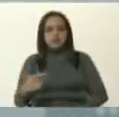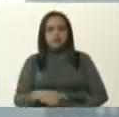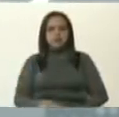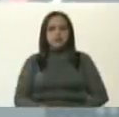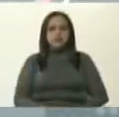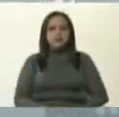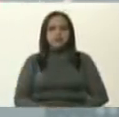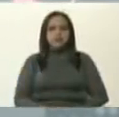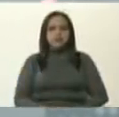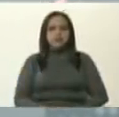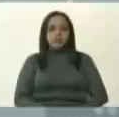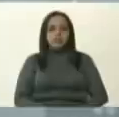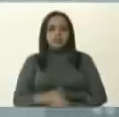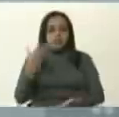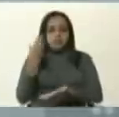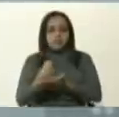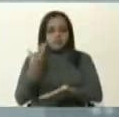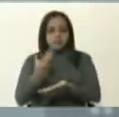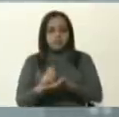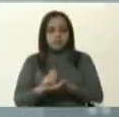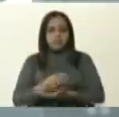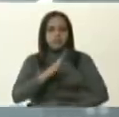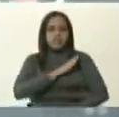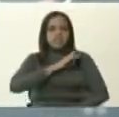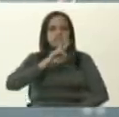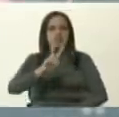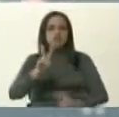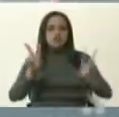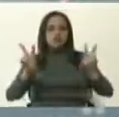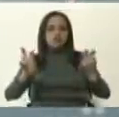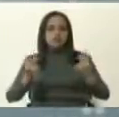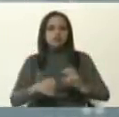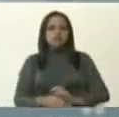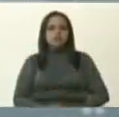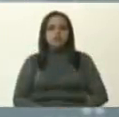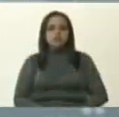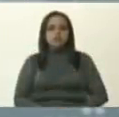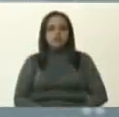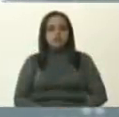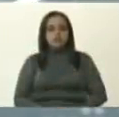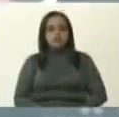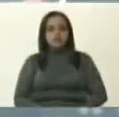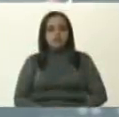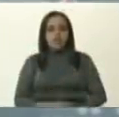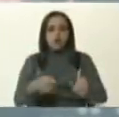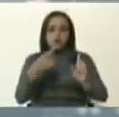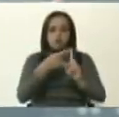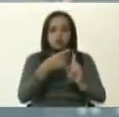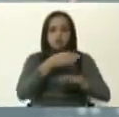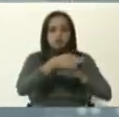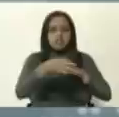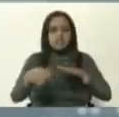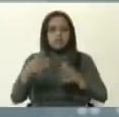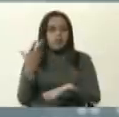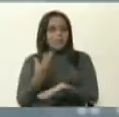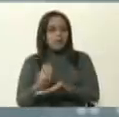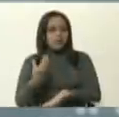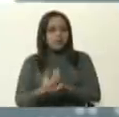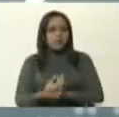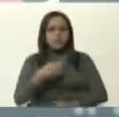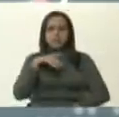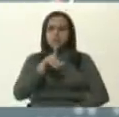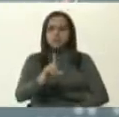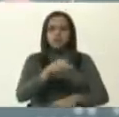donde el estado de Monagra registra dos nuevos casos, uno en el municipio Maturín y uno en el